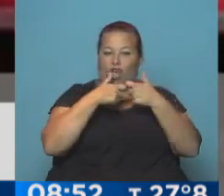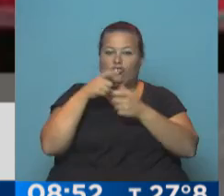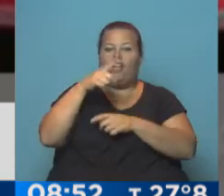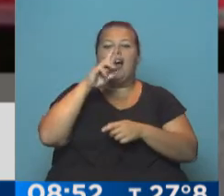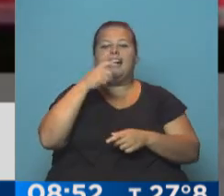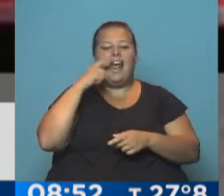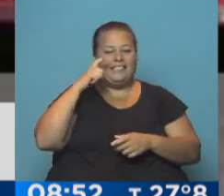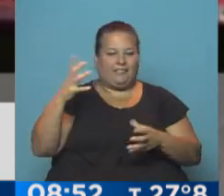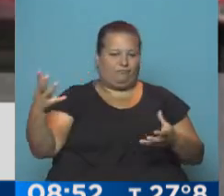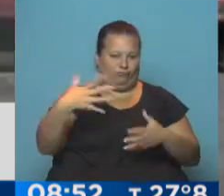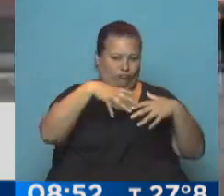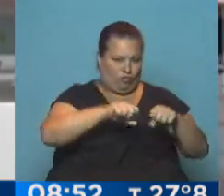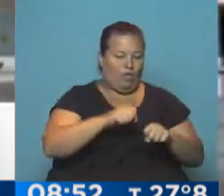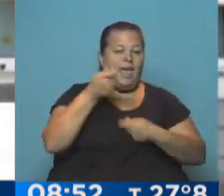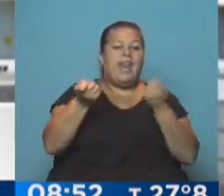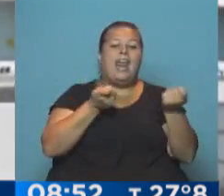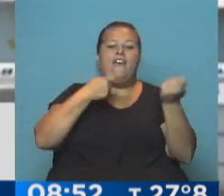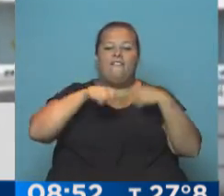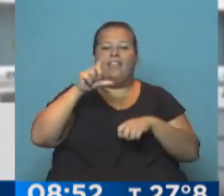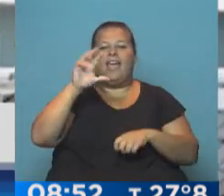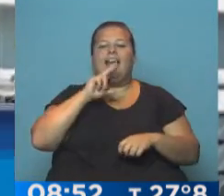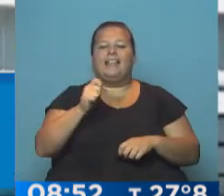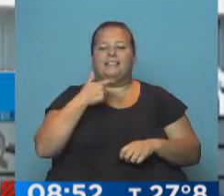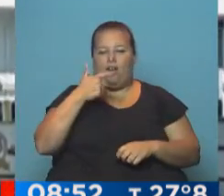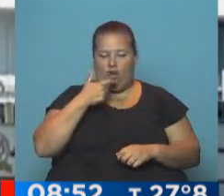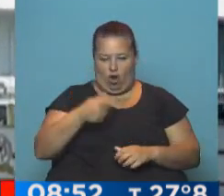familia RACIC, que comercializa Cresta Roja.